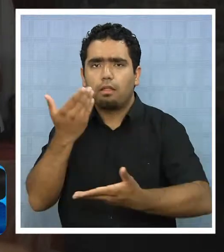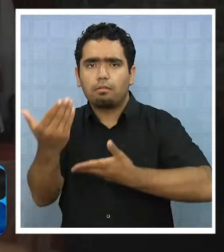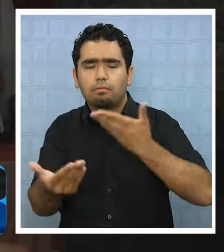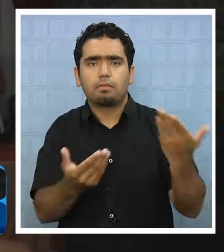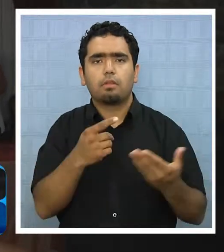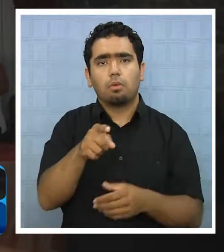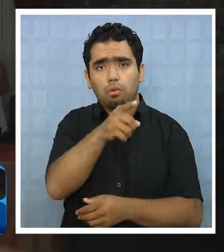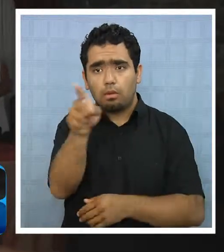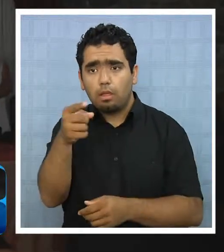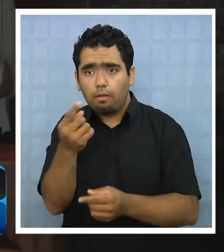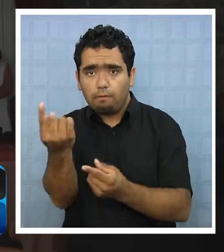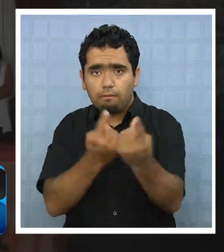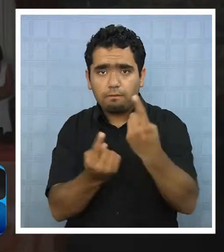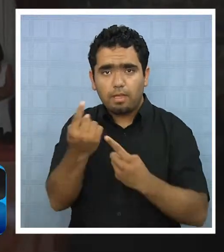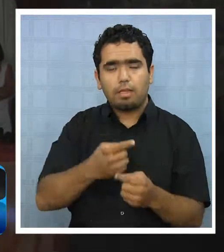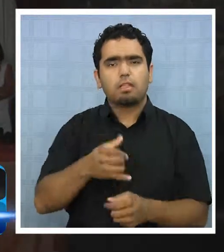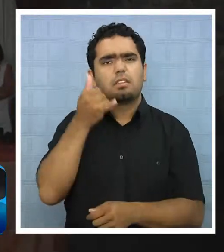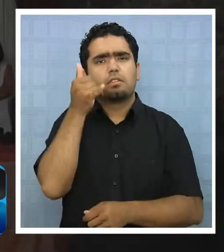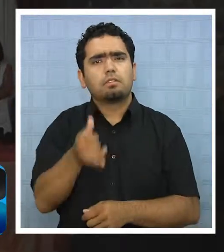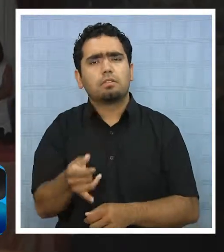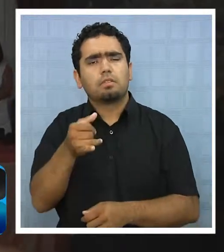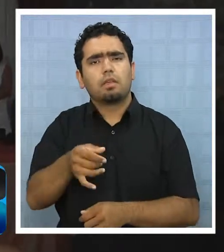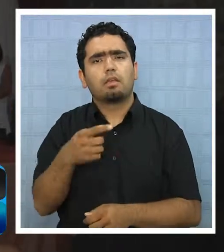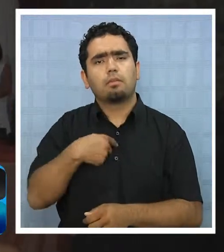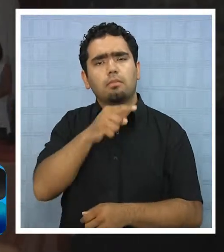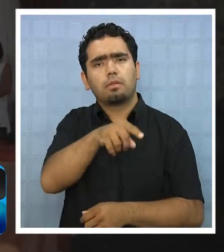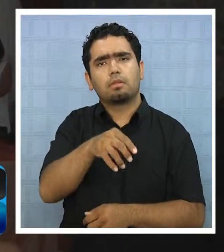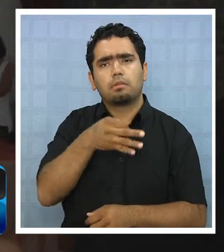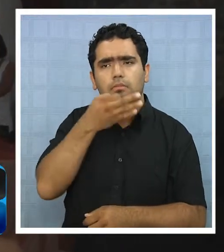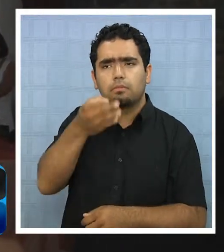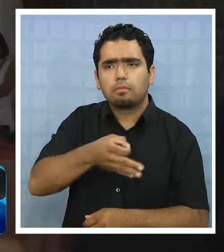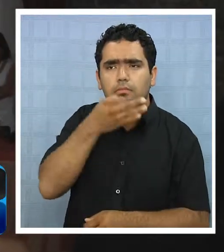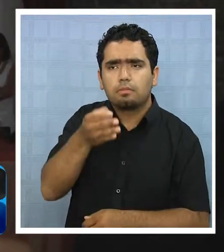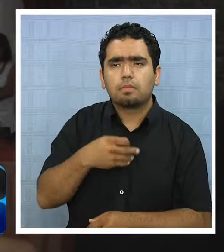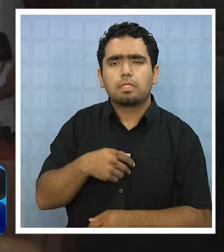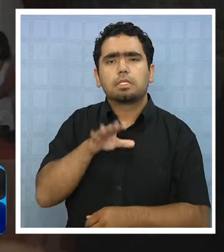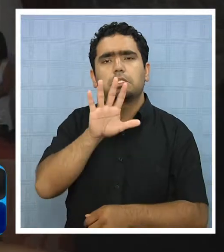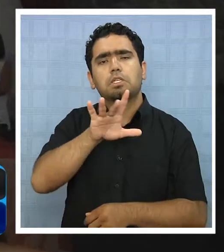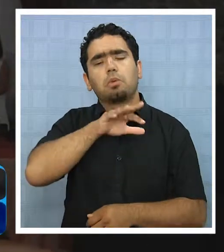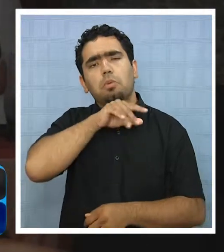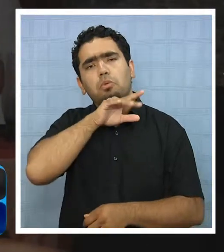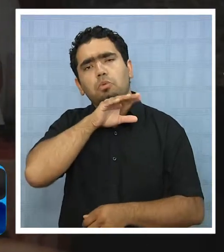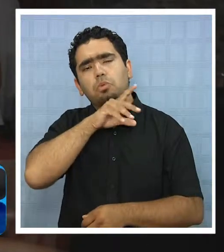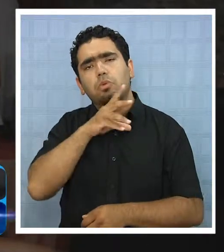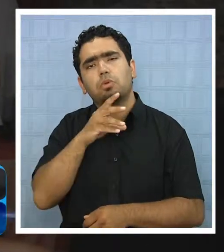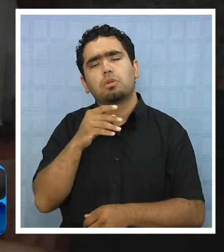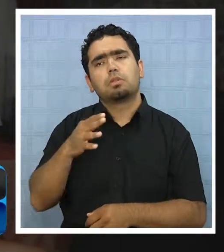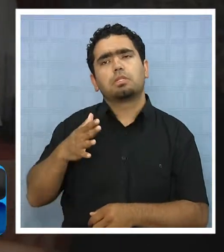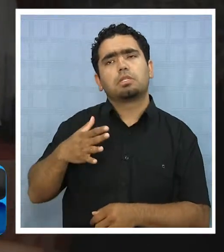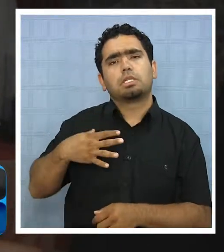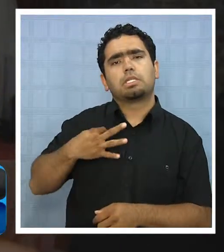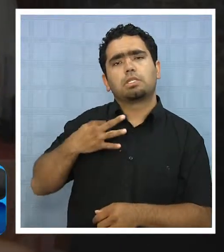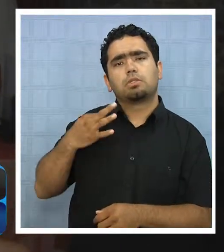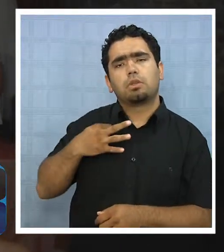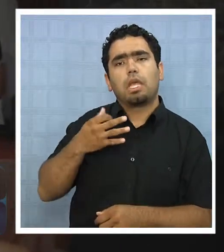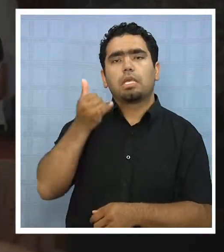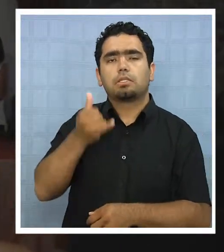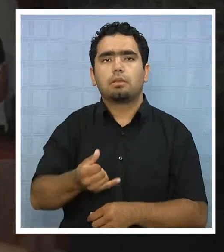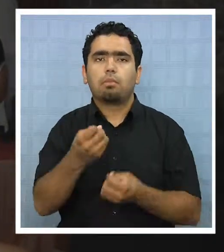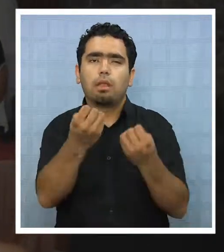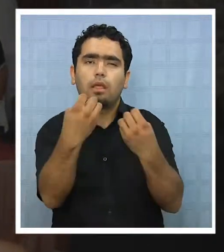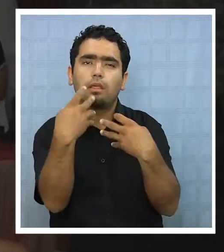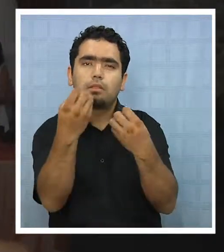vez vinieron al consejo, pero cada vez que a le tocaba partir sus minutos, él partía como con cinco minutos cívicos. Ya todos nos enseñaban algo nuevo.